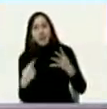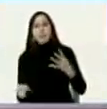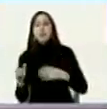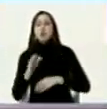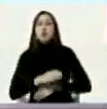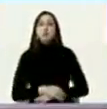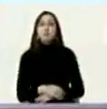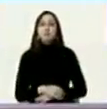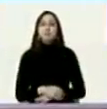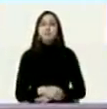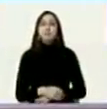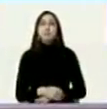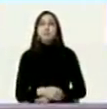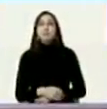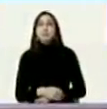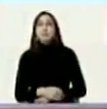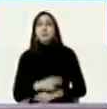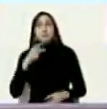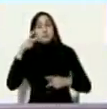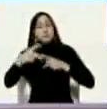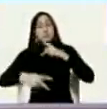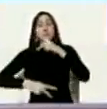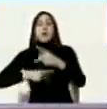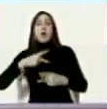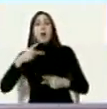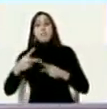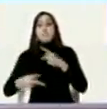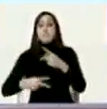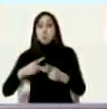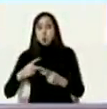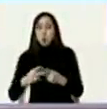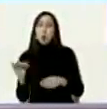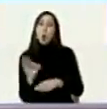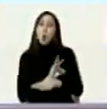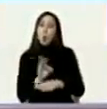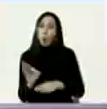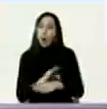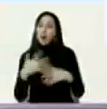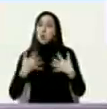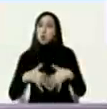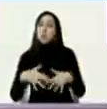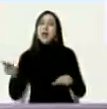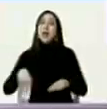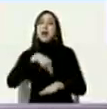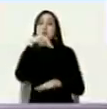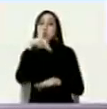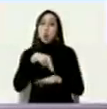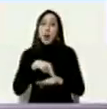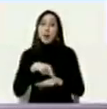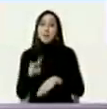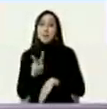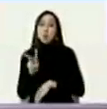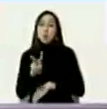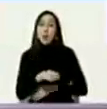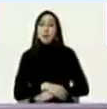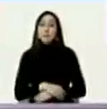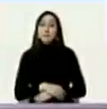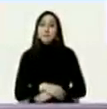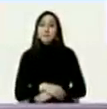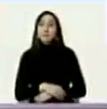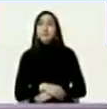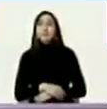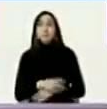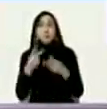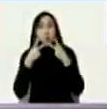para el proceso de funcionamiento de la industria nacional pública y